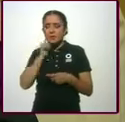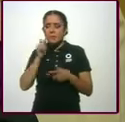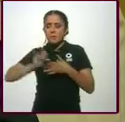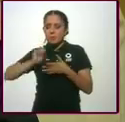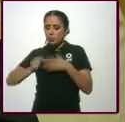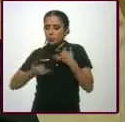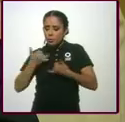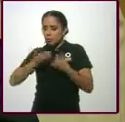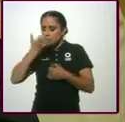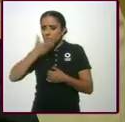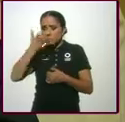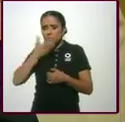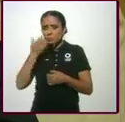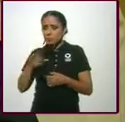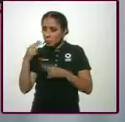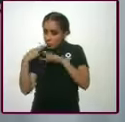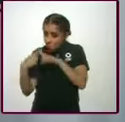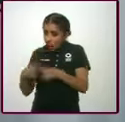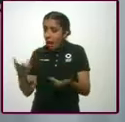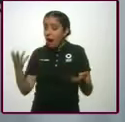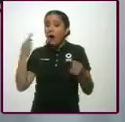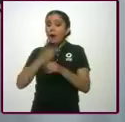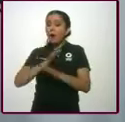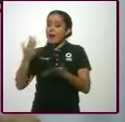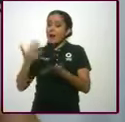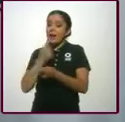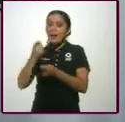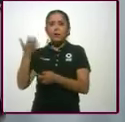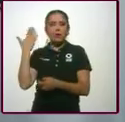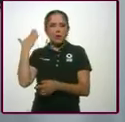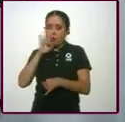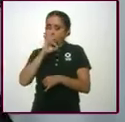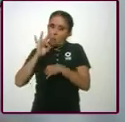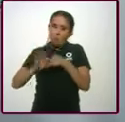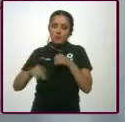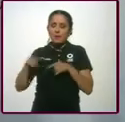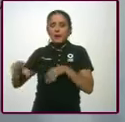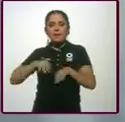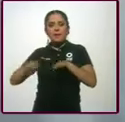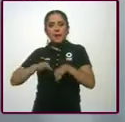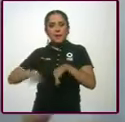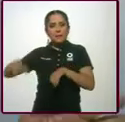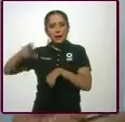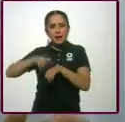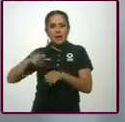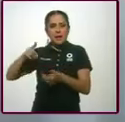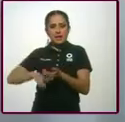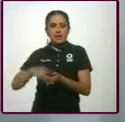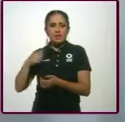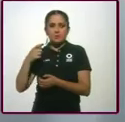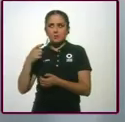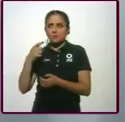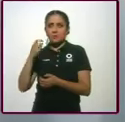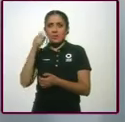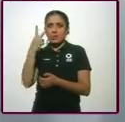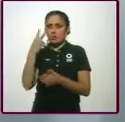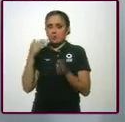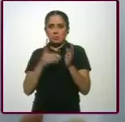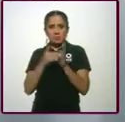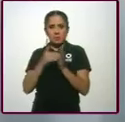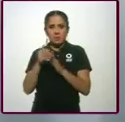mucho gusto. La última que entregué fue a un trabajador de también veintitantos millones de